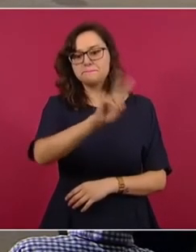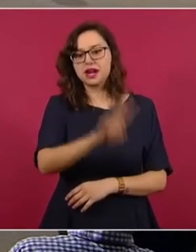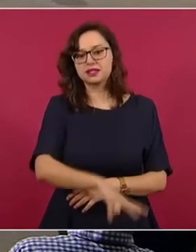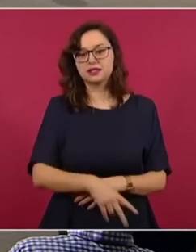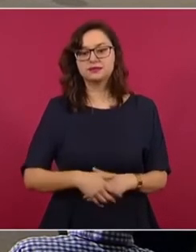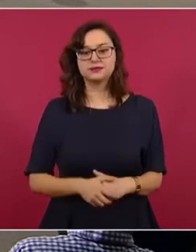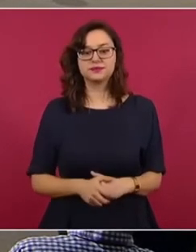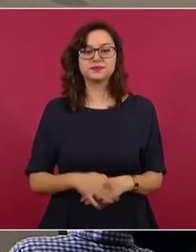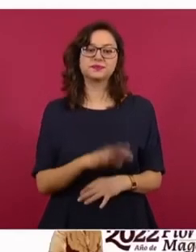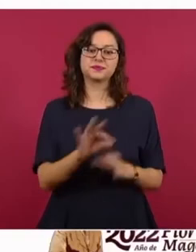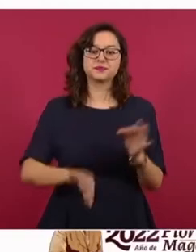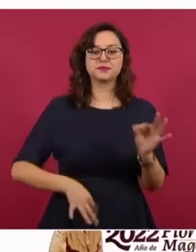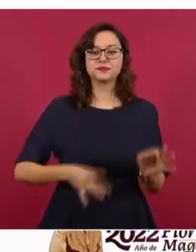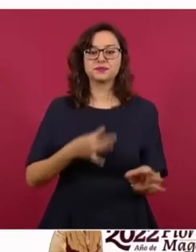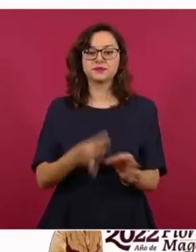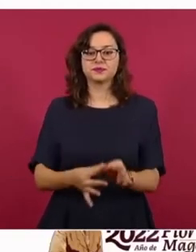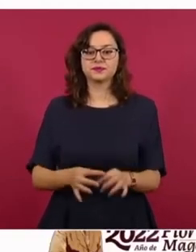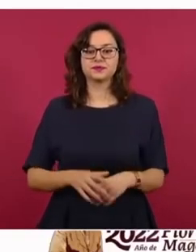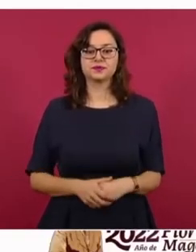¿Es cuánto, señor presidente?